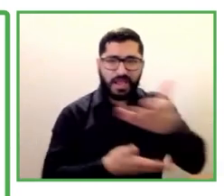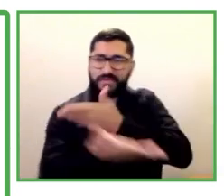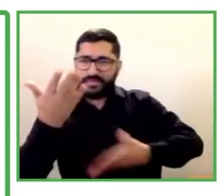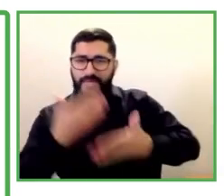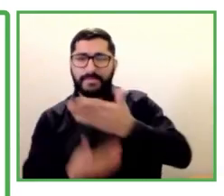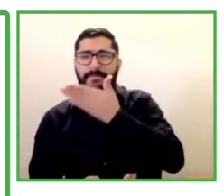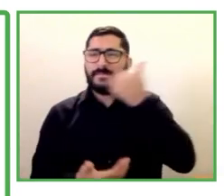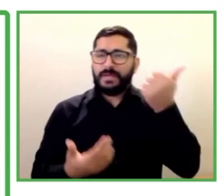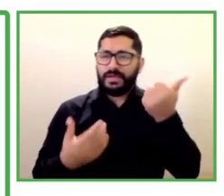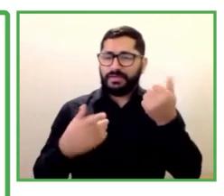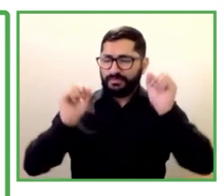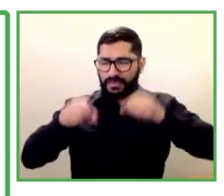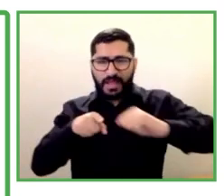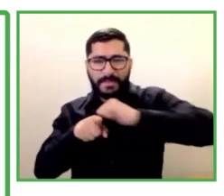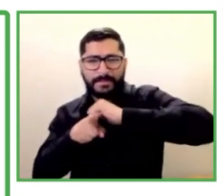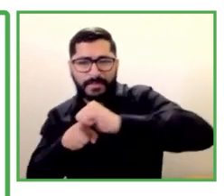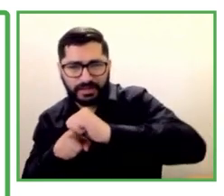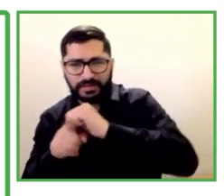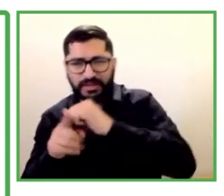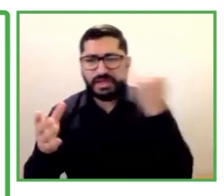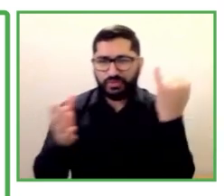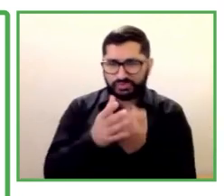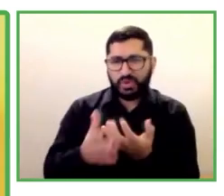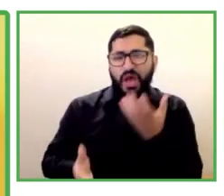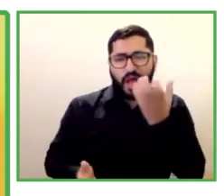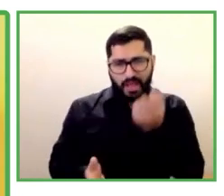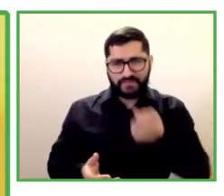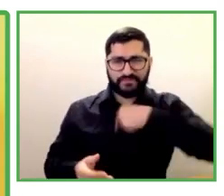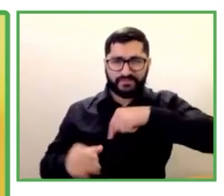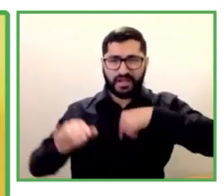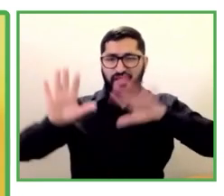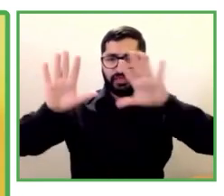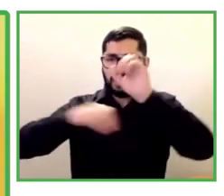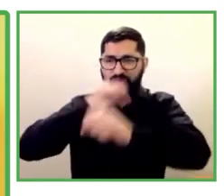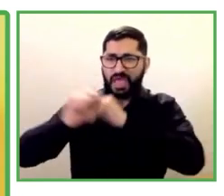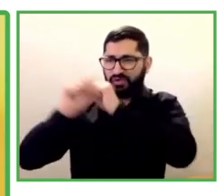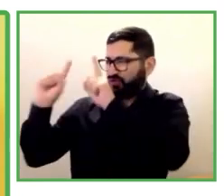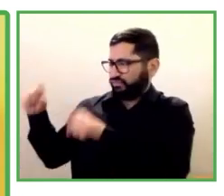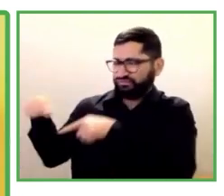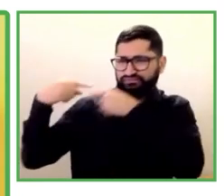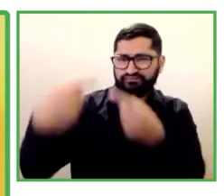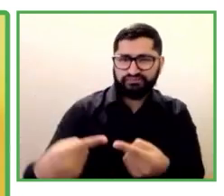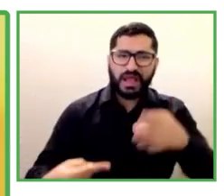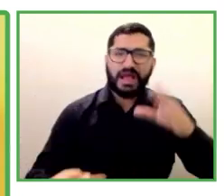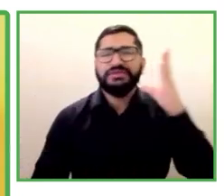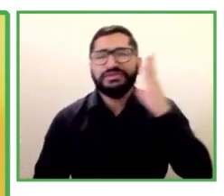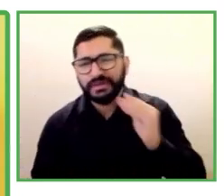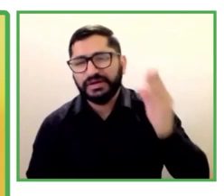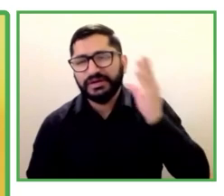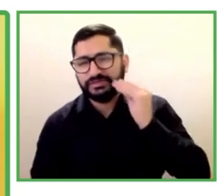experiencia de 10 años aquí en Brasil y queremos llevarla a Chile con todo lo que hemos aprendido hasta ahora.